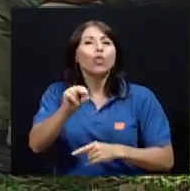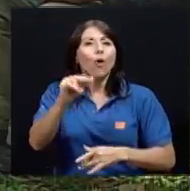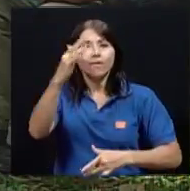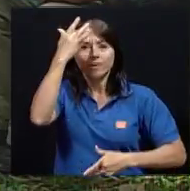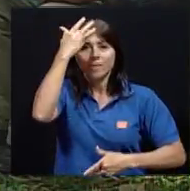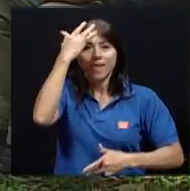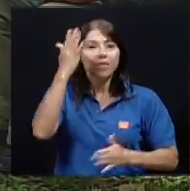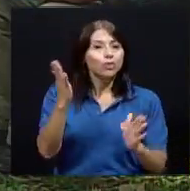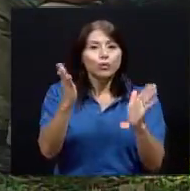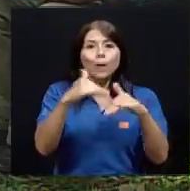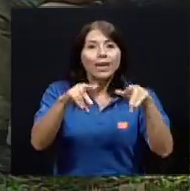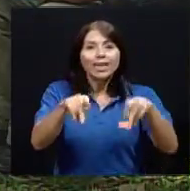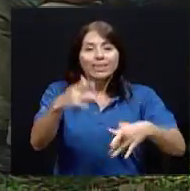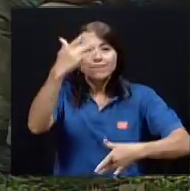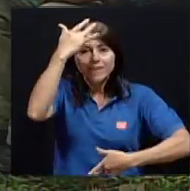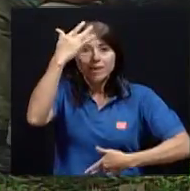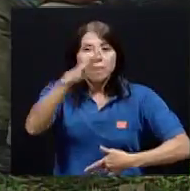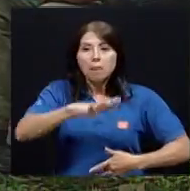gente enferma,